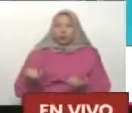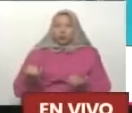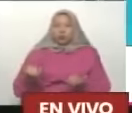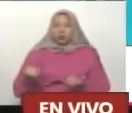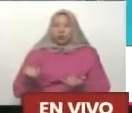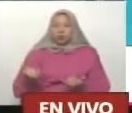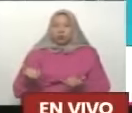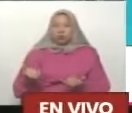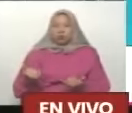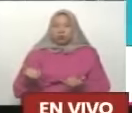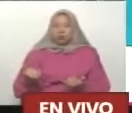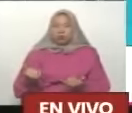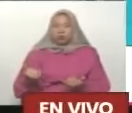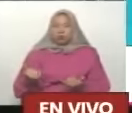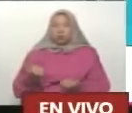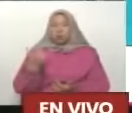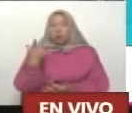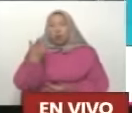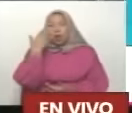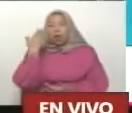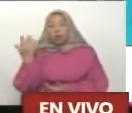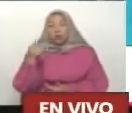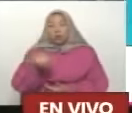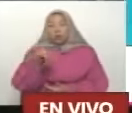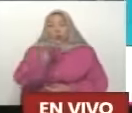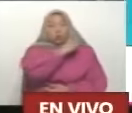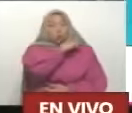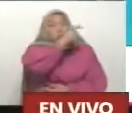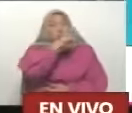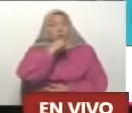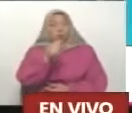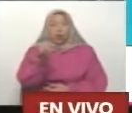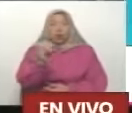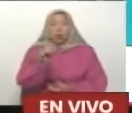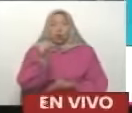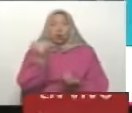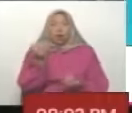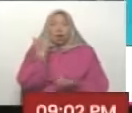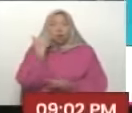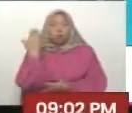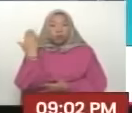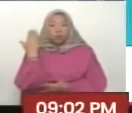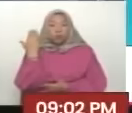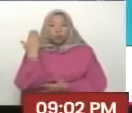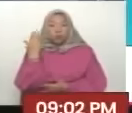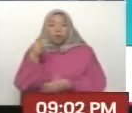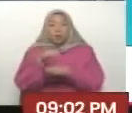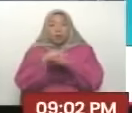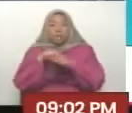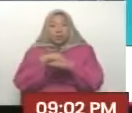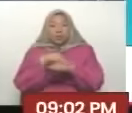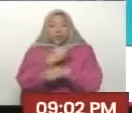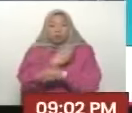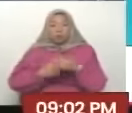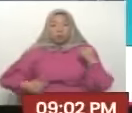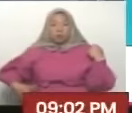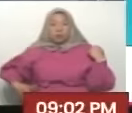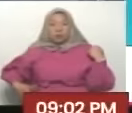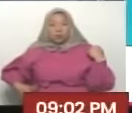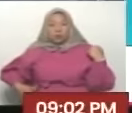Ahí he estado al frente el General Jorge Márquez, como Ministro de la Presidencia.